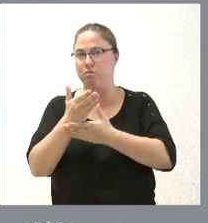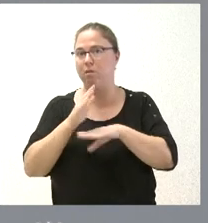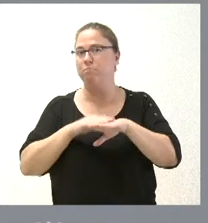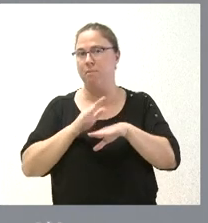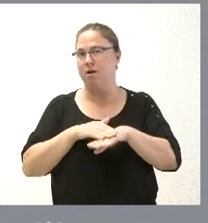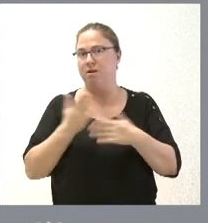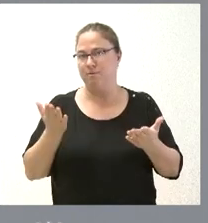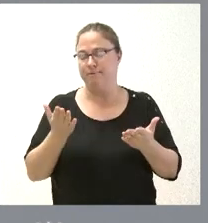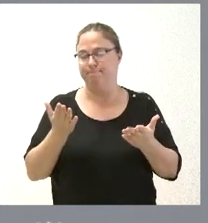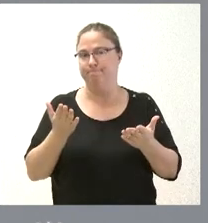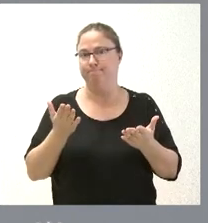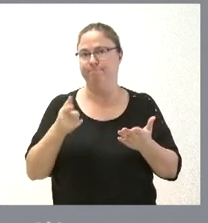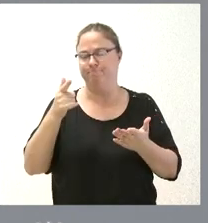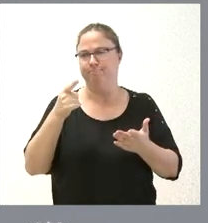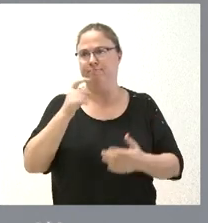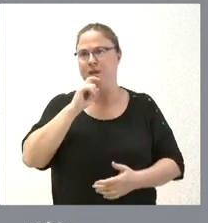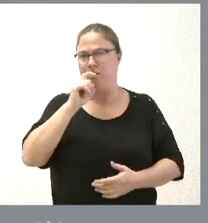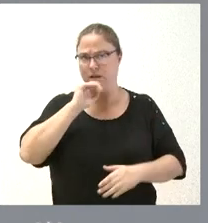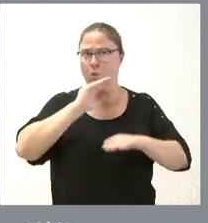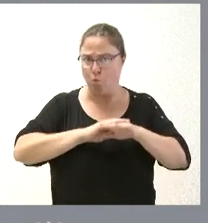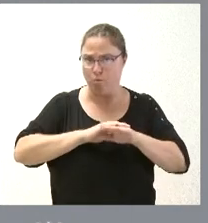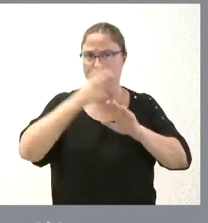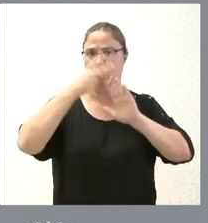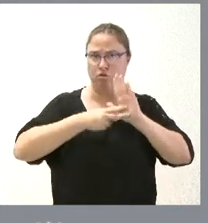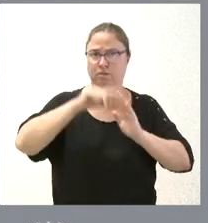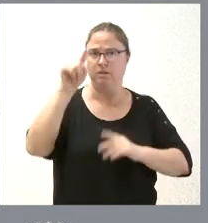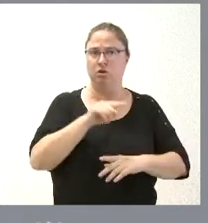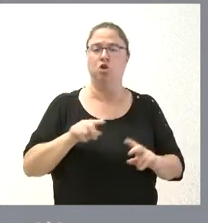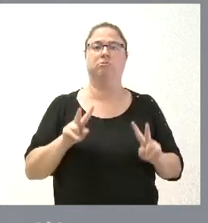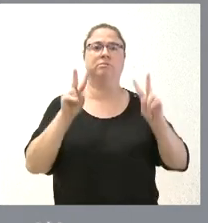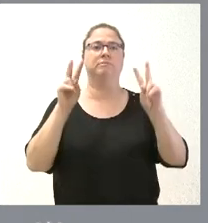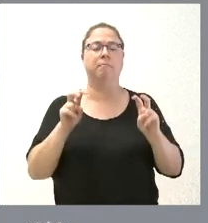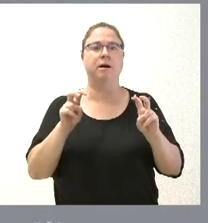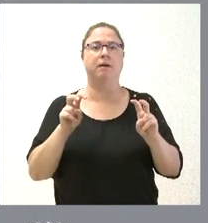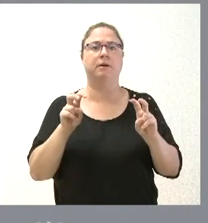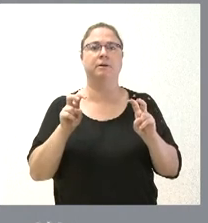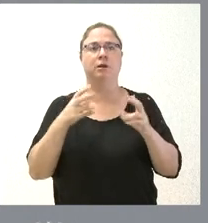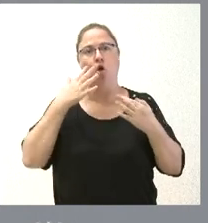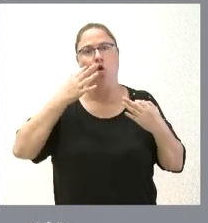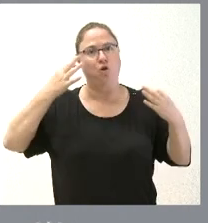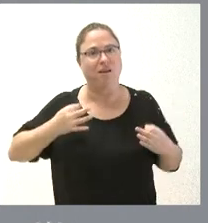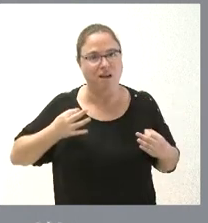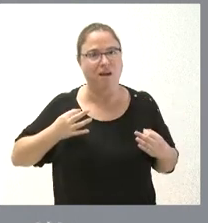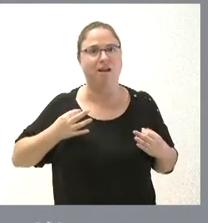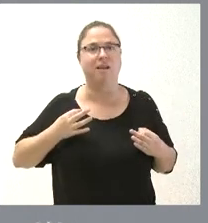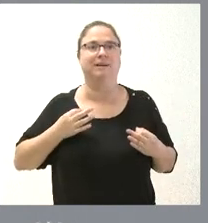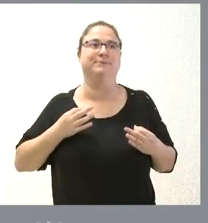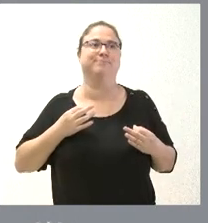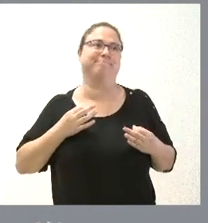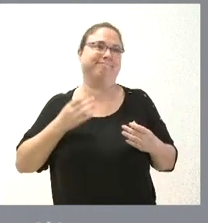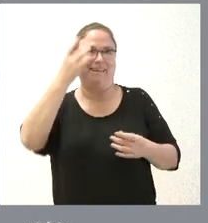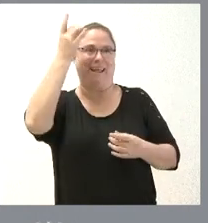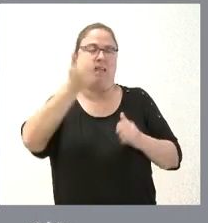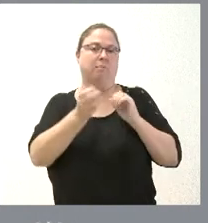nos hicieran saber si habían cumplido toda la normativa en materia de originalidad y de protección de la